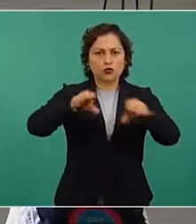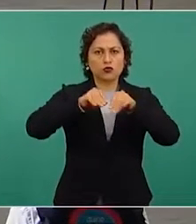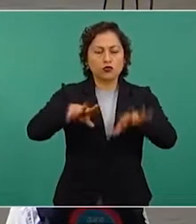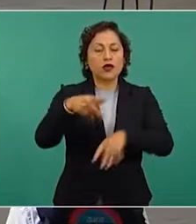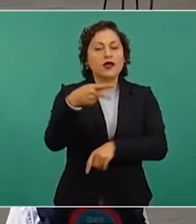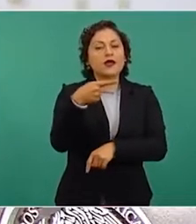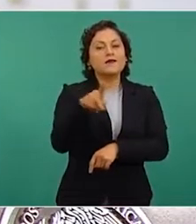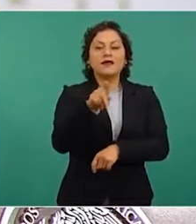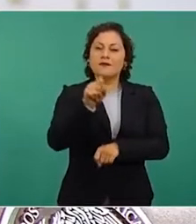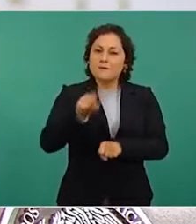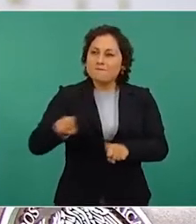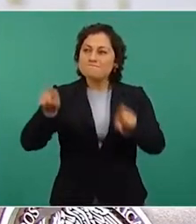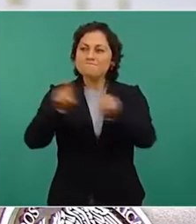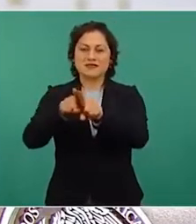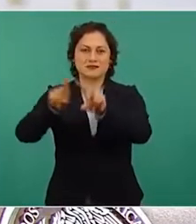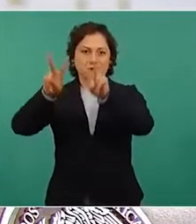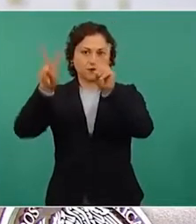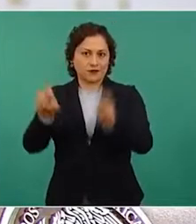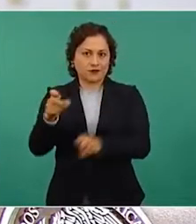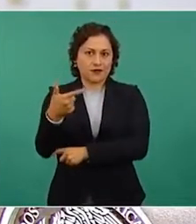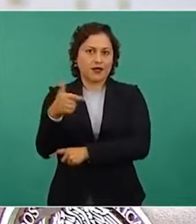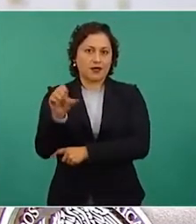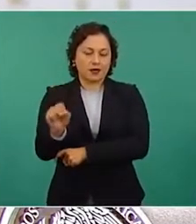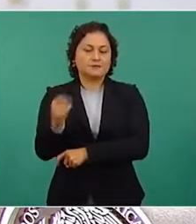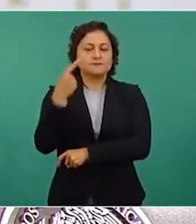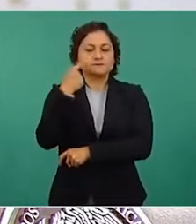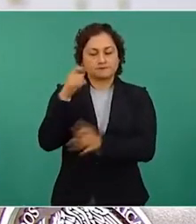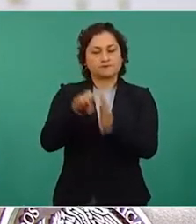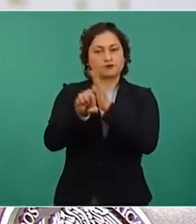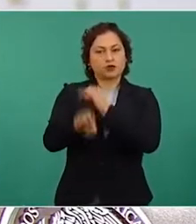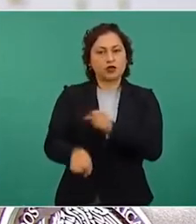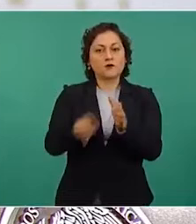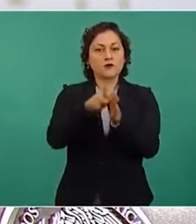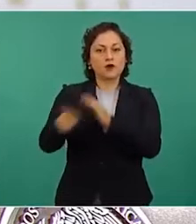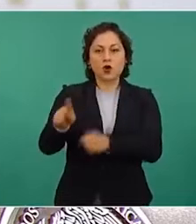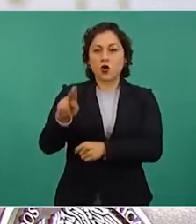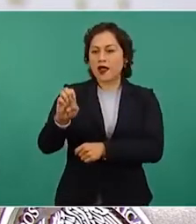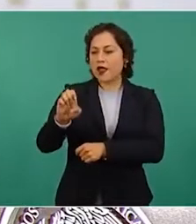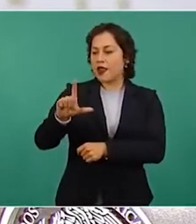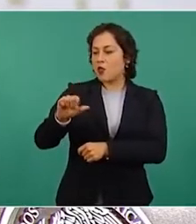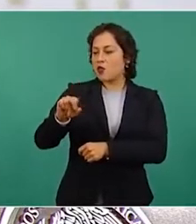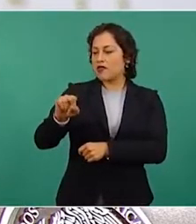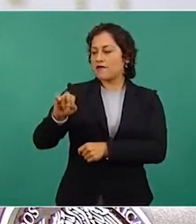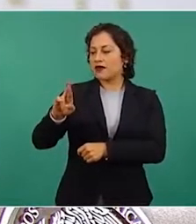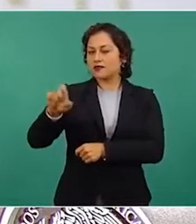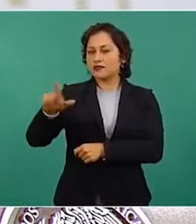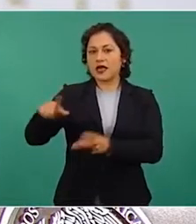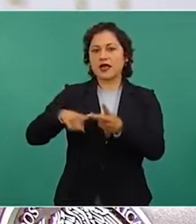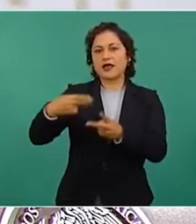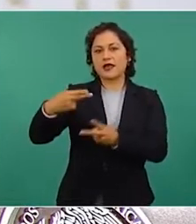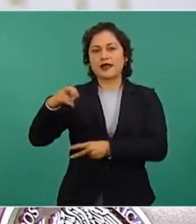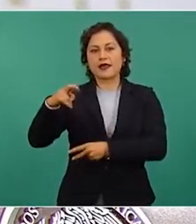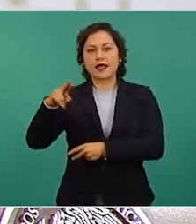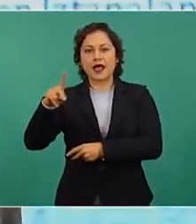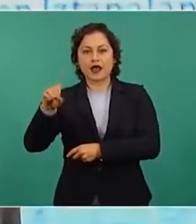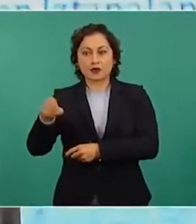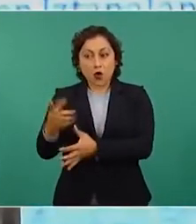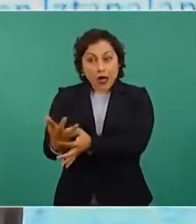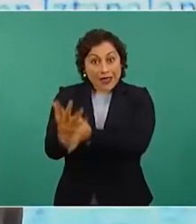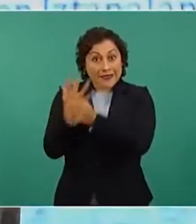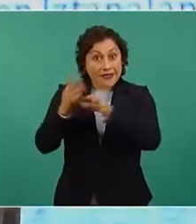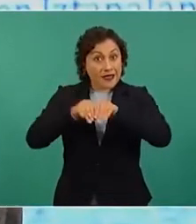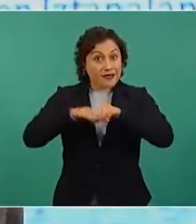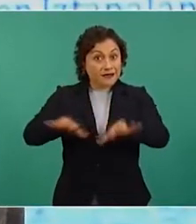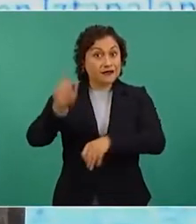bienestar. Esta vez, periódicos como El Universal y El Heraldo difundieron en sus páginas que gas bienestar en Iztapalapa